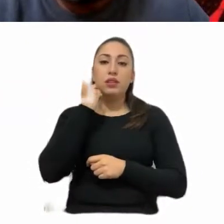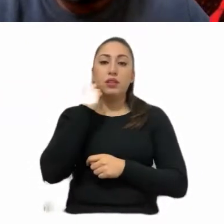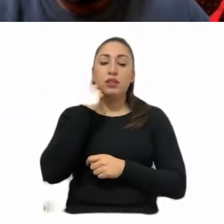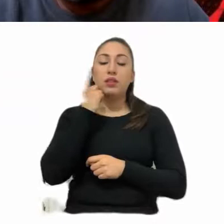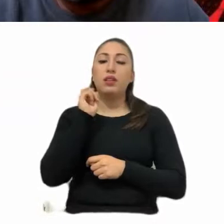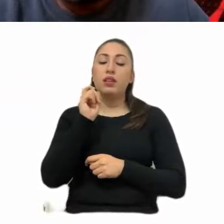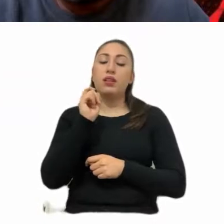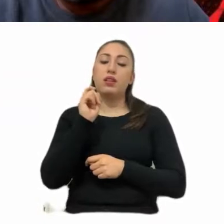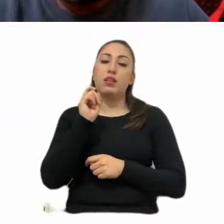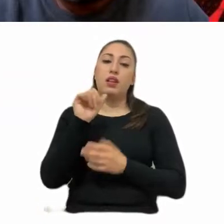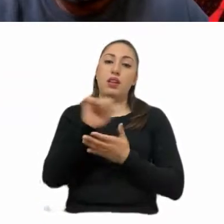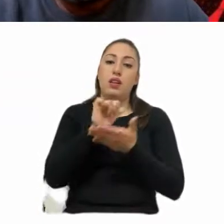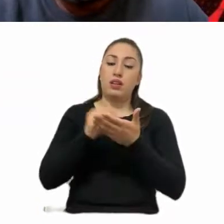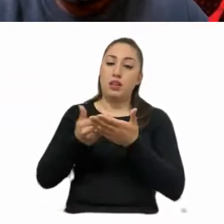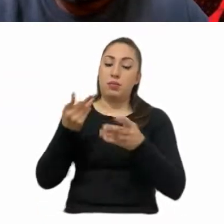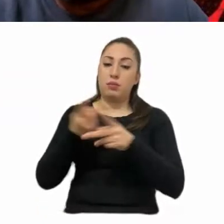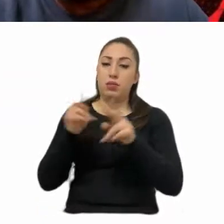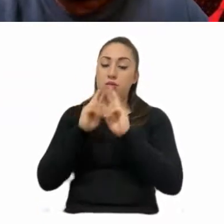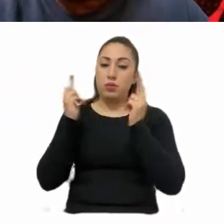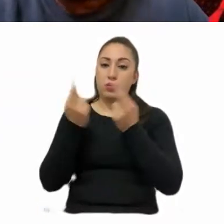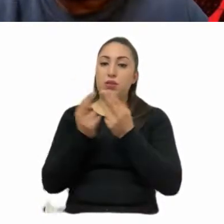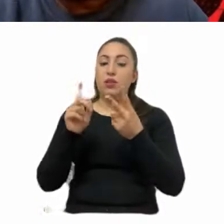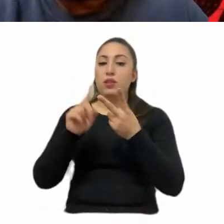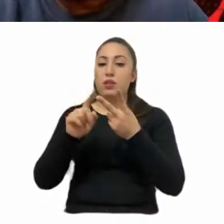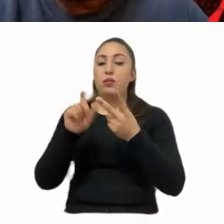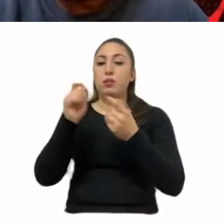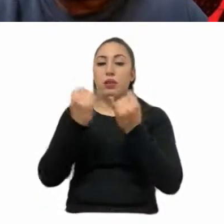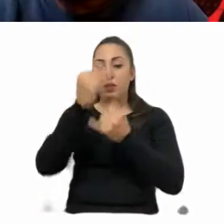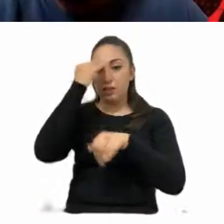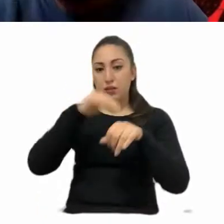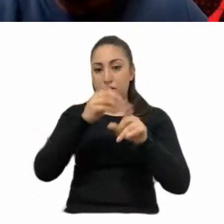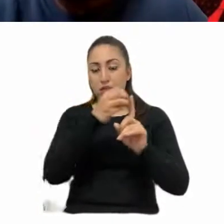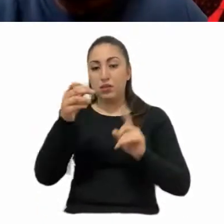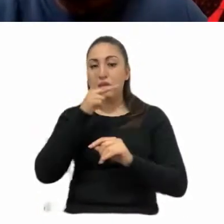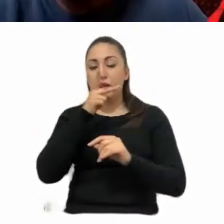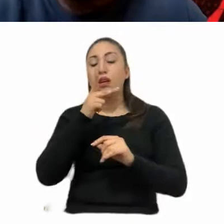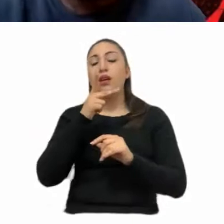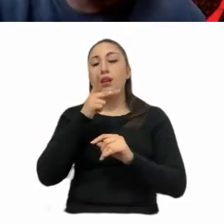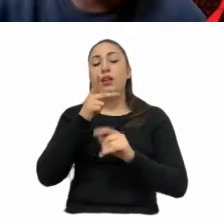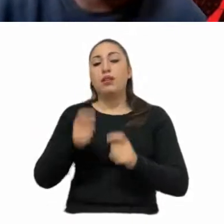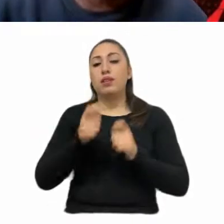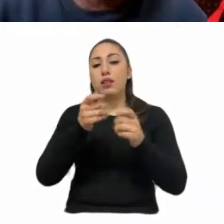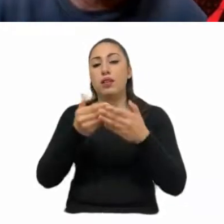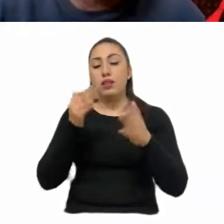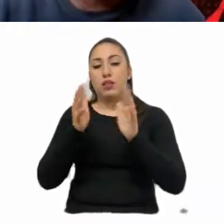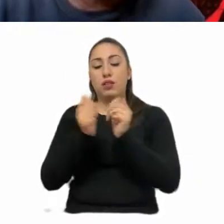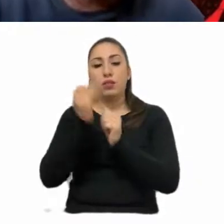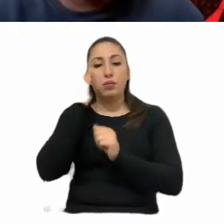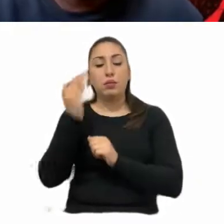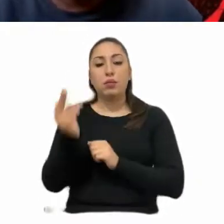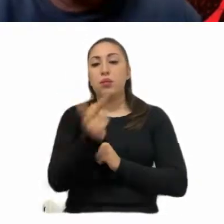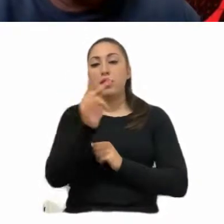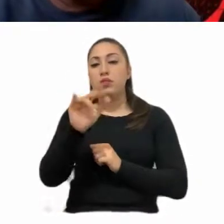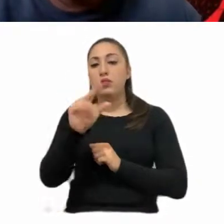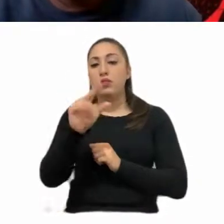la versión estenográfica y acta de la primera sesión ordinaria fueron distribuidas con oportunidad, si es de dispensarse la